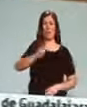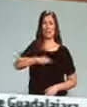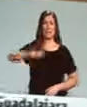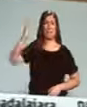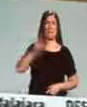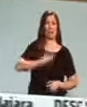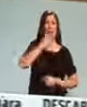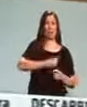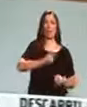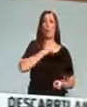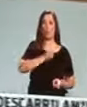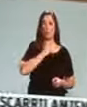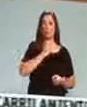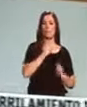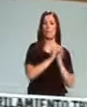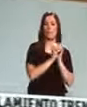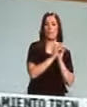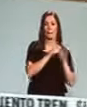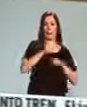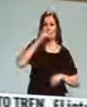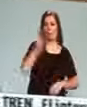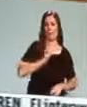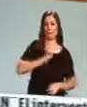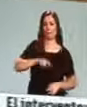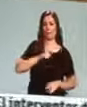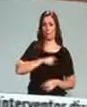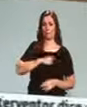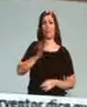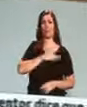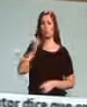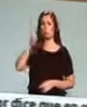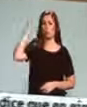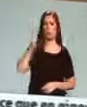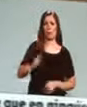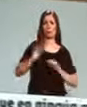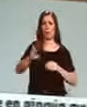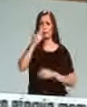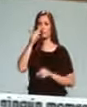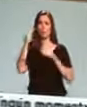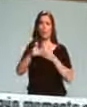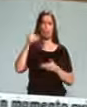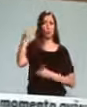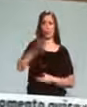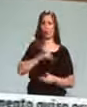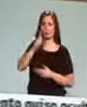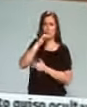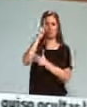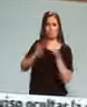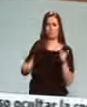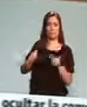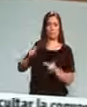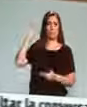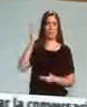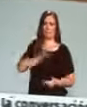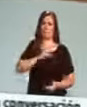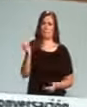que algunos cultiva. A evitar que el daño a los españoles, a sus intereses y a su futuro, siga creciendo de manera,